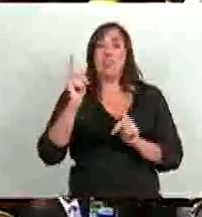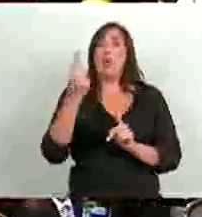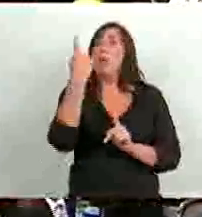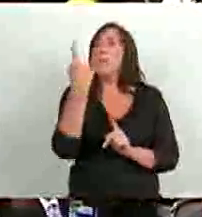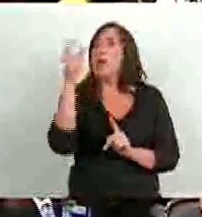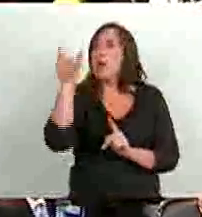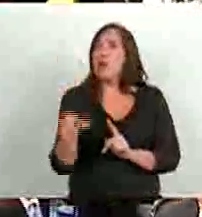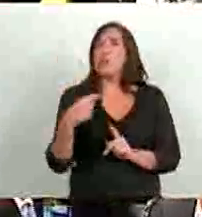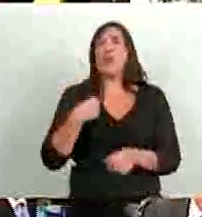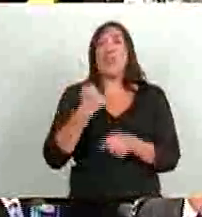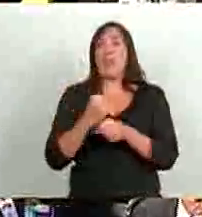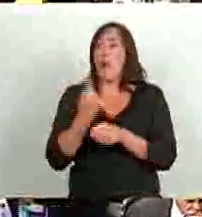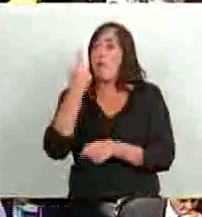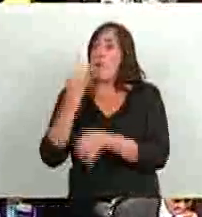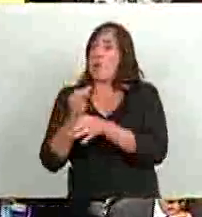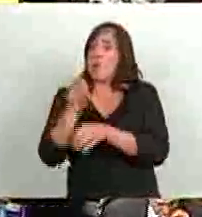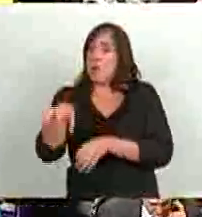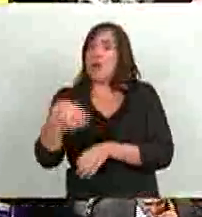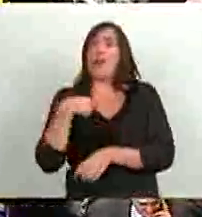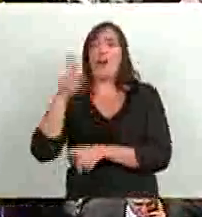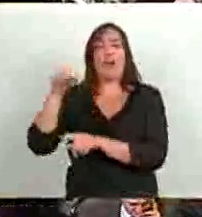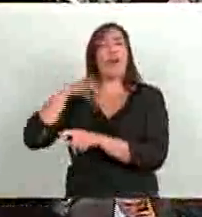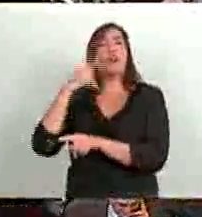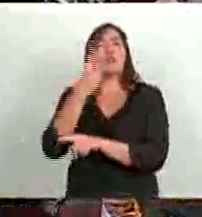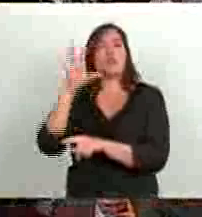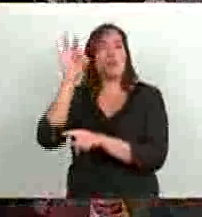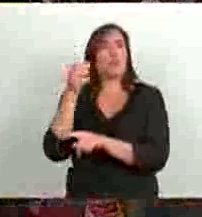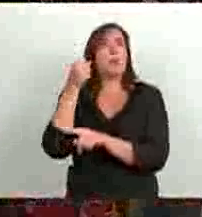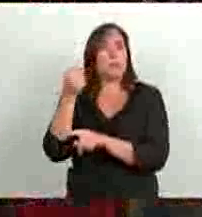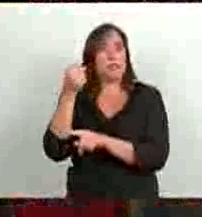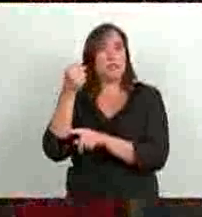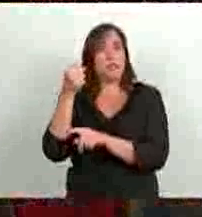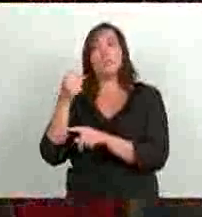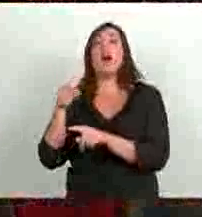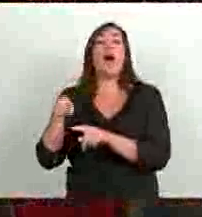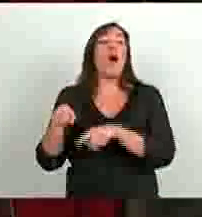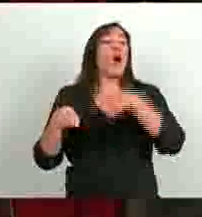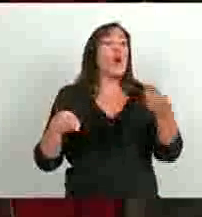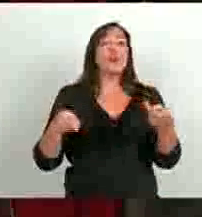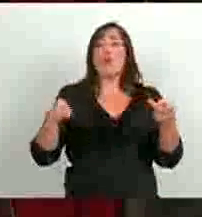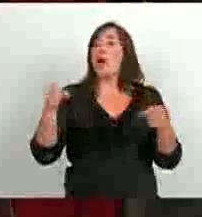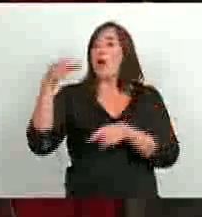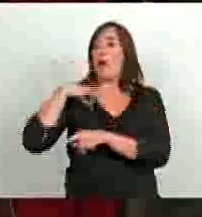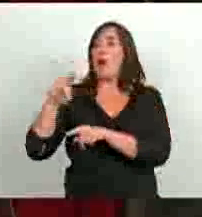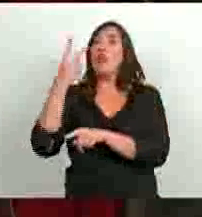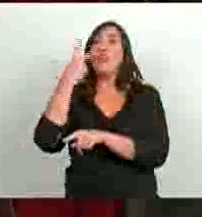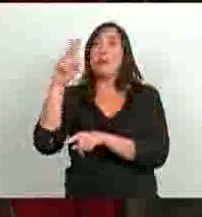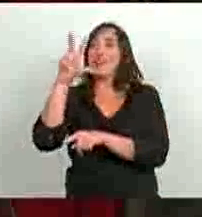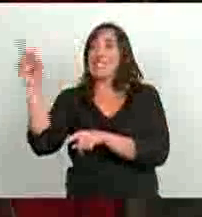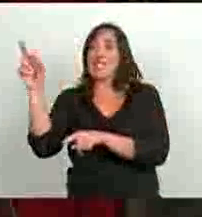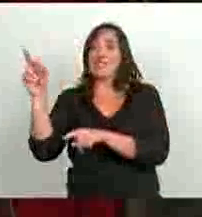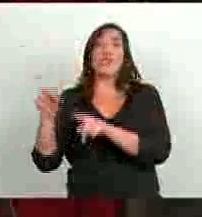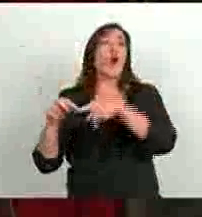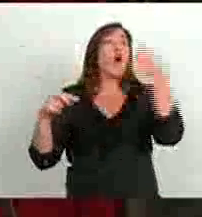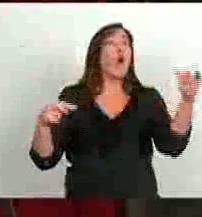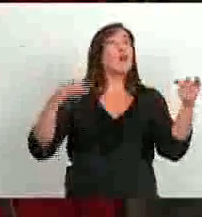por cargo, por cargo, le llega lo mismo al docente que cobra 2.300 que al